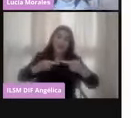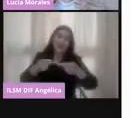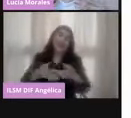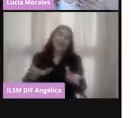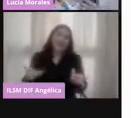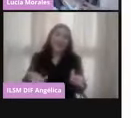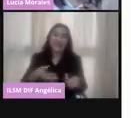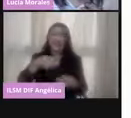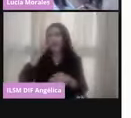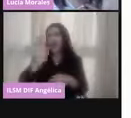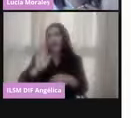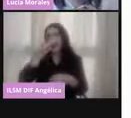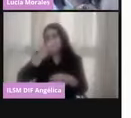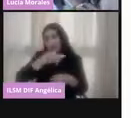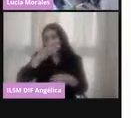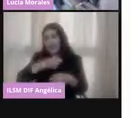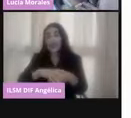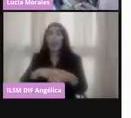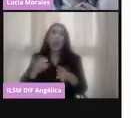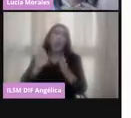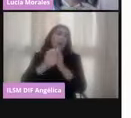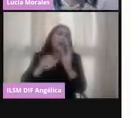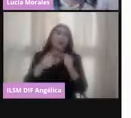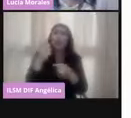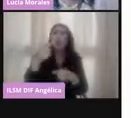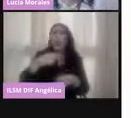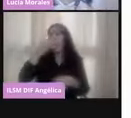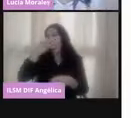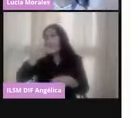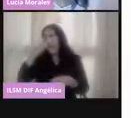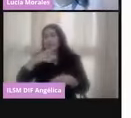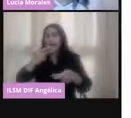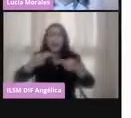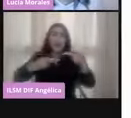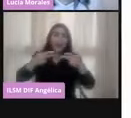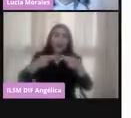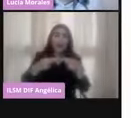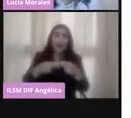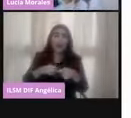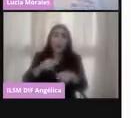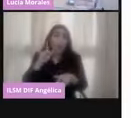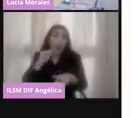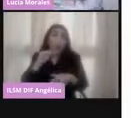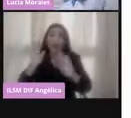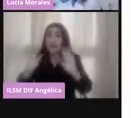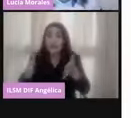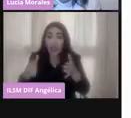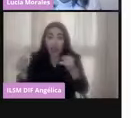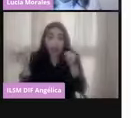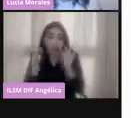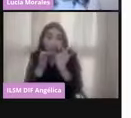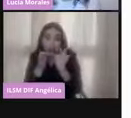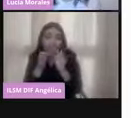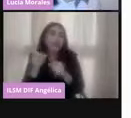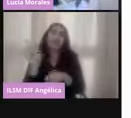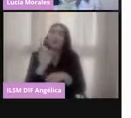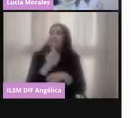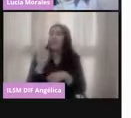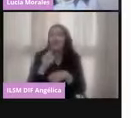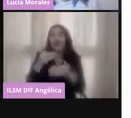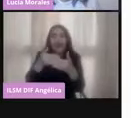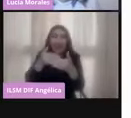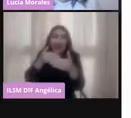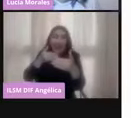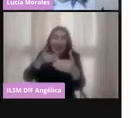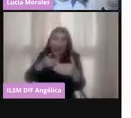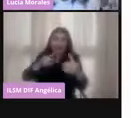Nosotros cuando preparamos una fiesta, no lo hacemos de un día para otro. Tenemos una serie de actividades, una